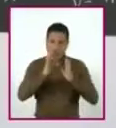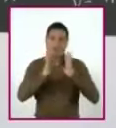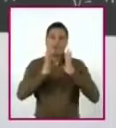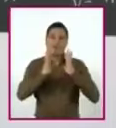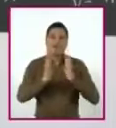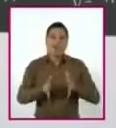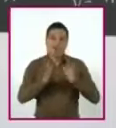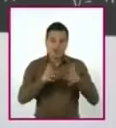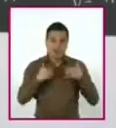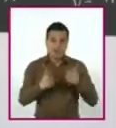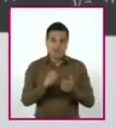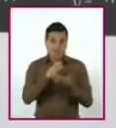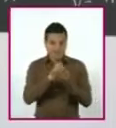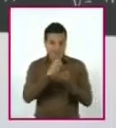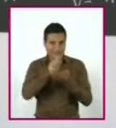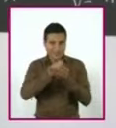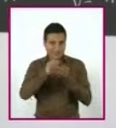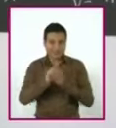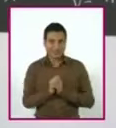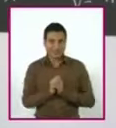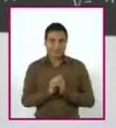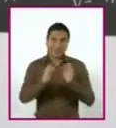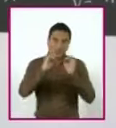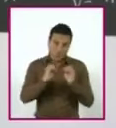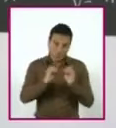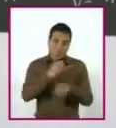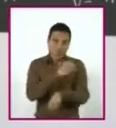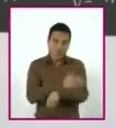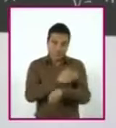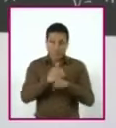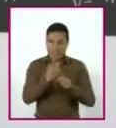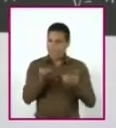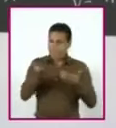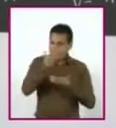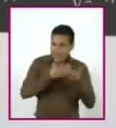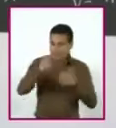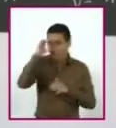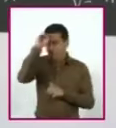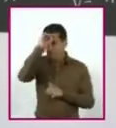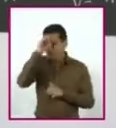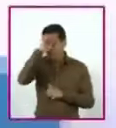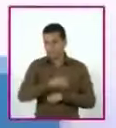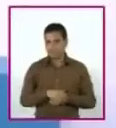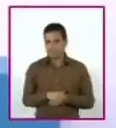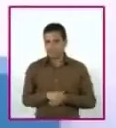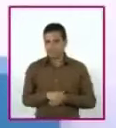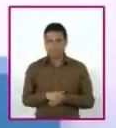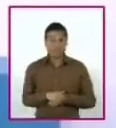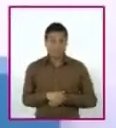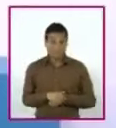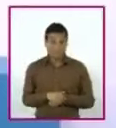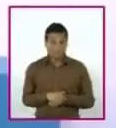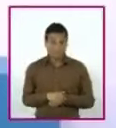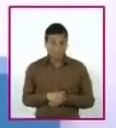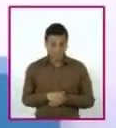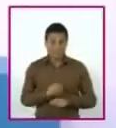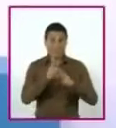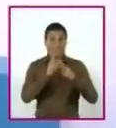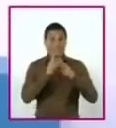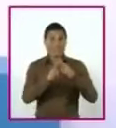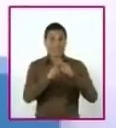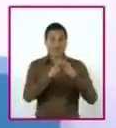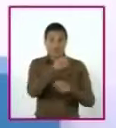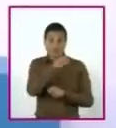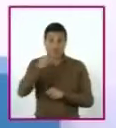Anótalas en tu cuaderno, compártelas con tus compañeros para reflexionar sobre el problema. Las ecuaciones cuadráticas